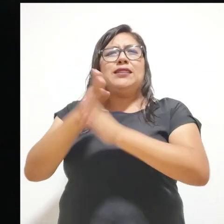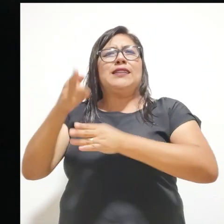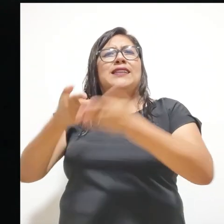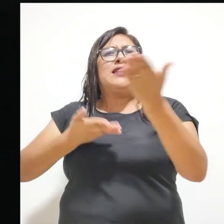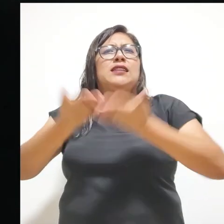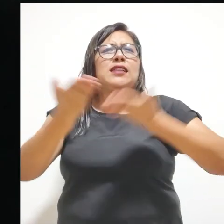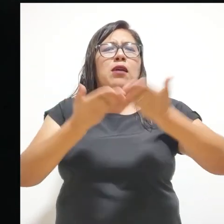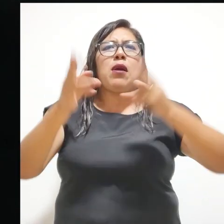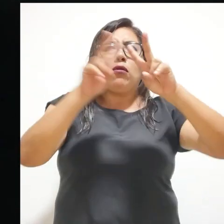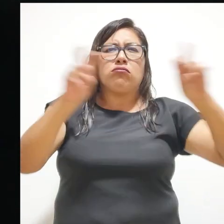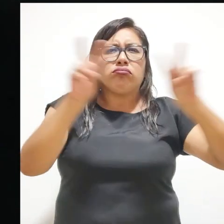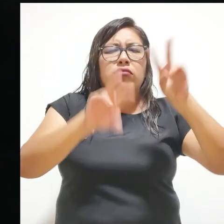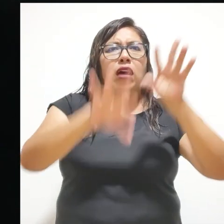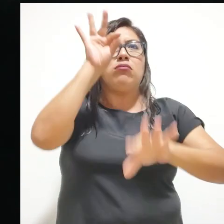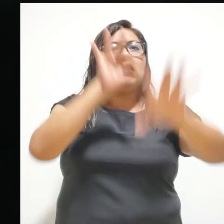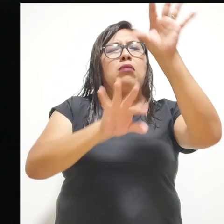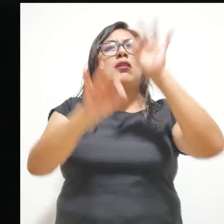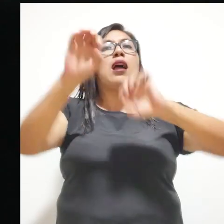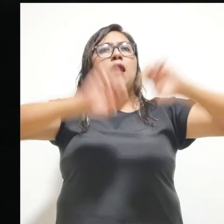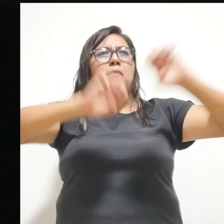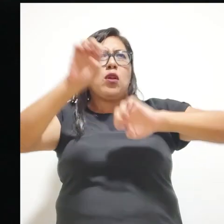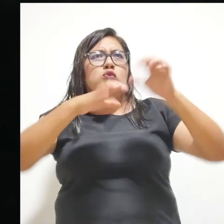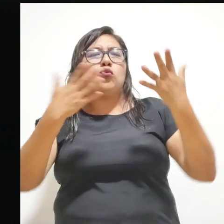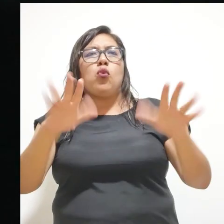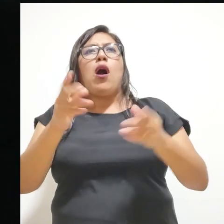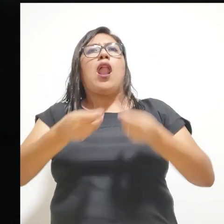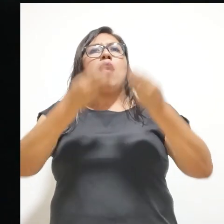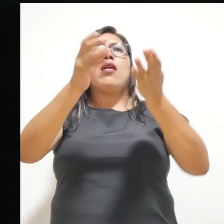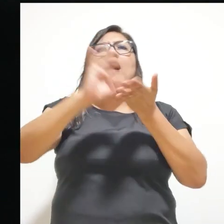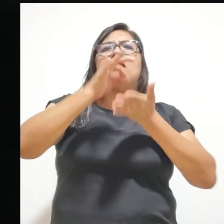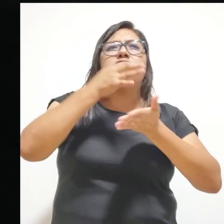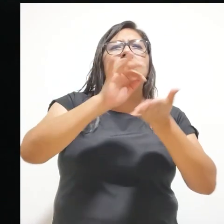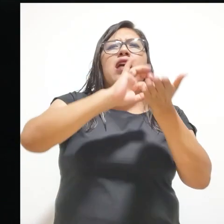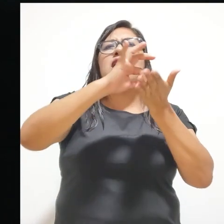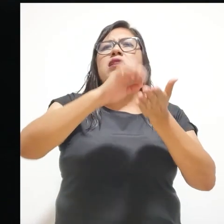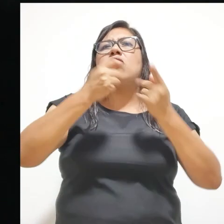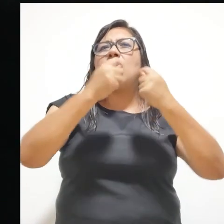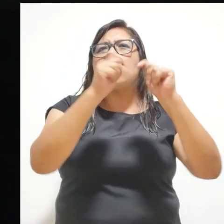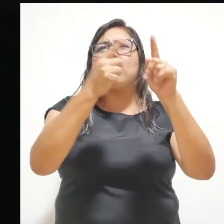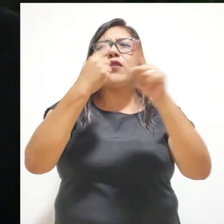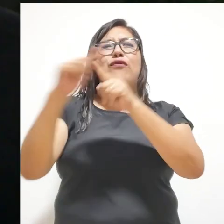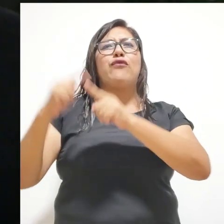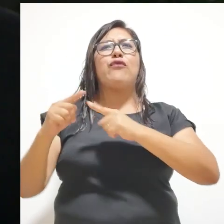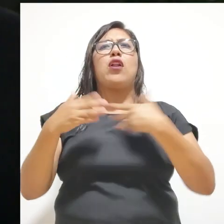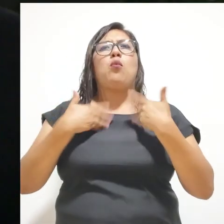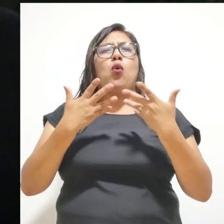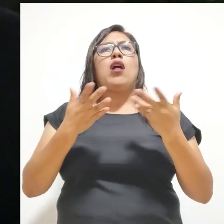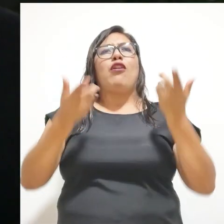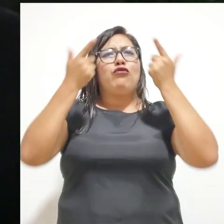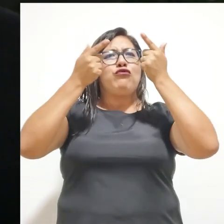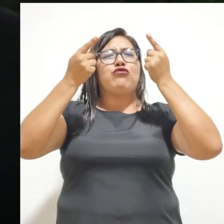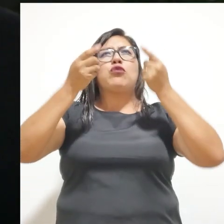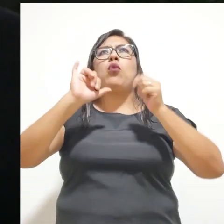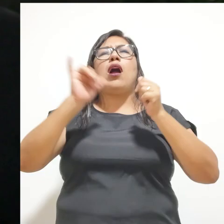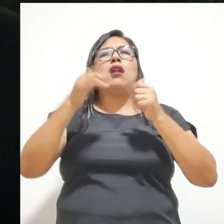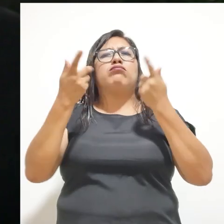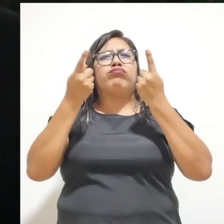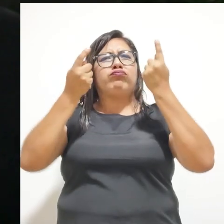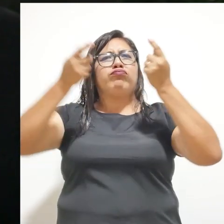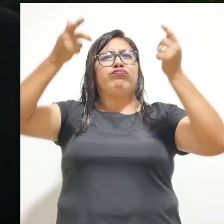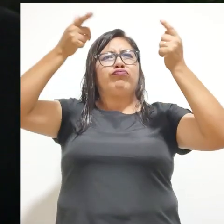servicio con el diagnóstico, la evaluación y el tratamiento acorde que se requiere para diversas necesidades concretas sobre